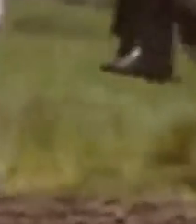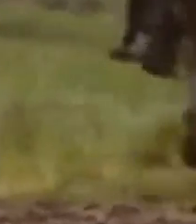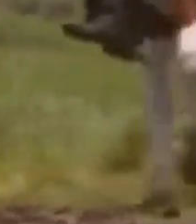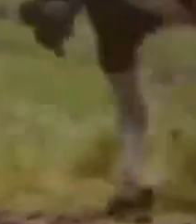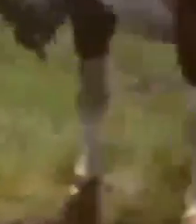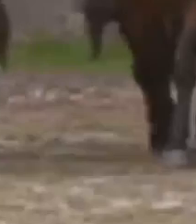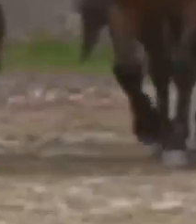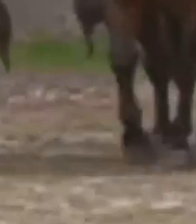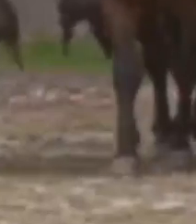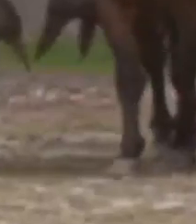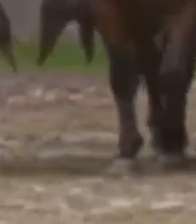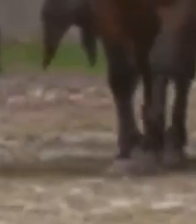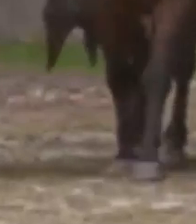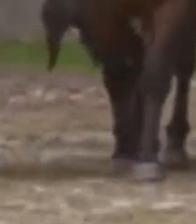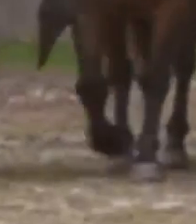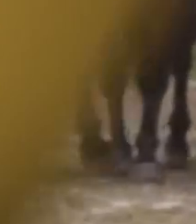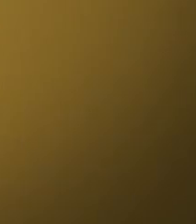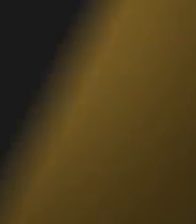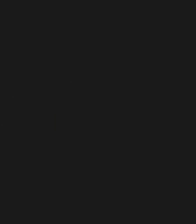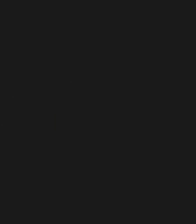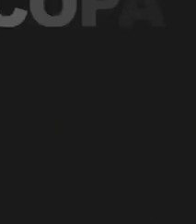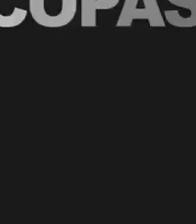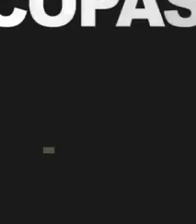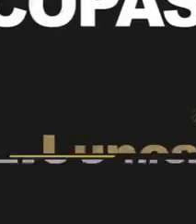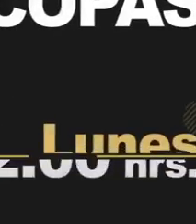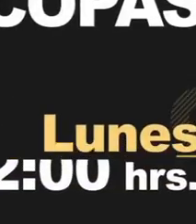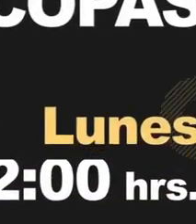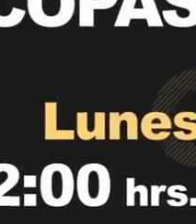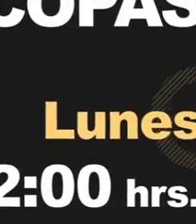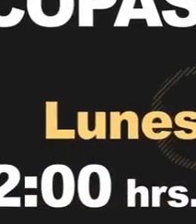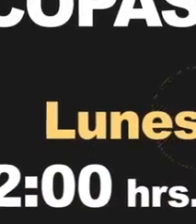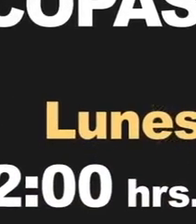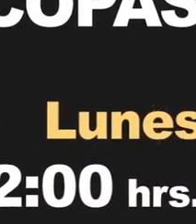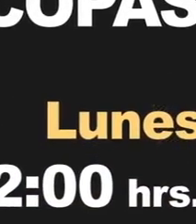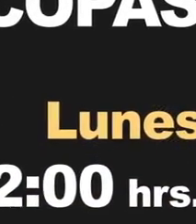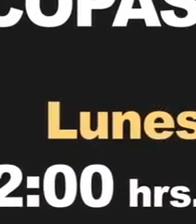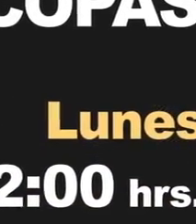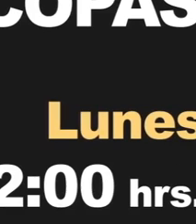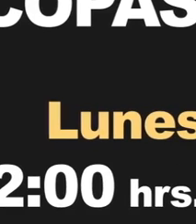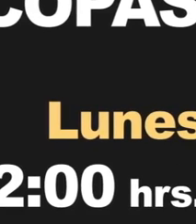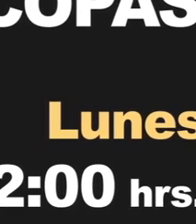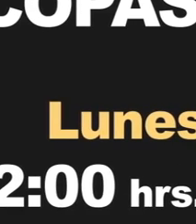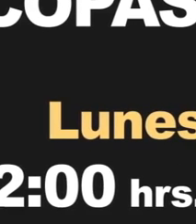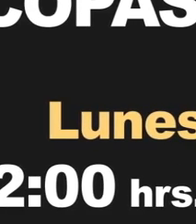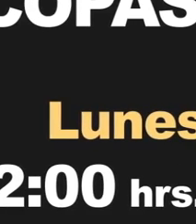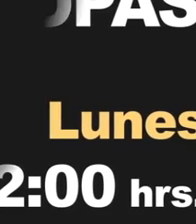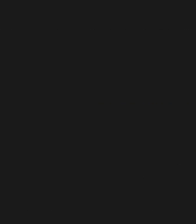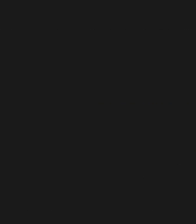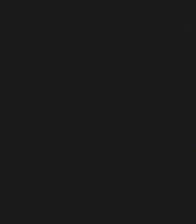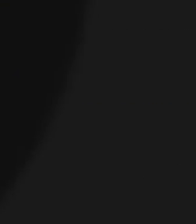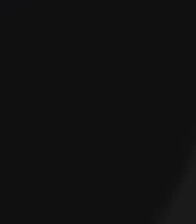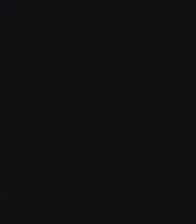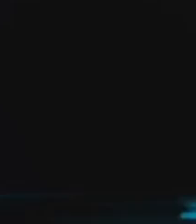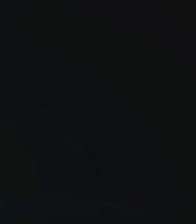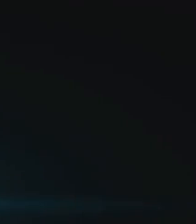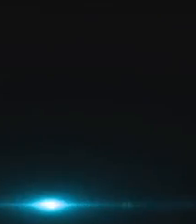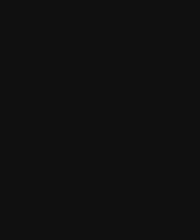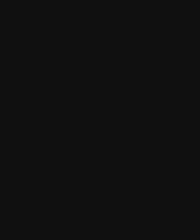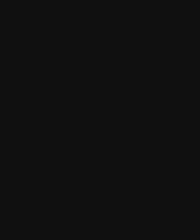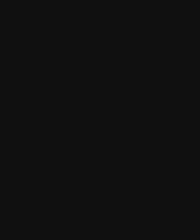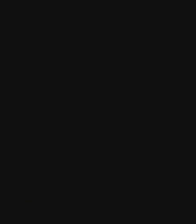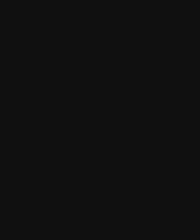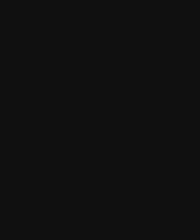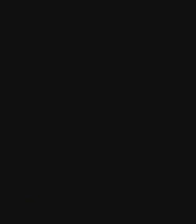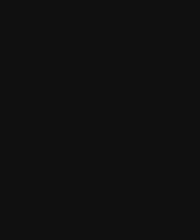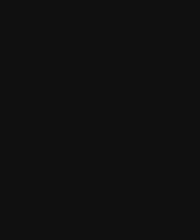tras haberse licenciado del ejército juarista. No te la pierdas. Solo por Capital 21. Salva vidas.